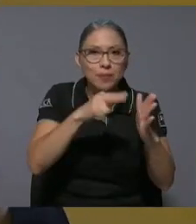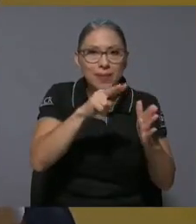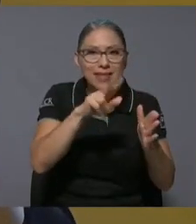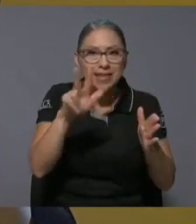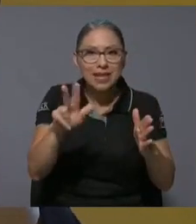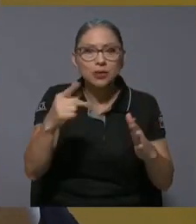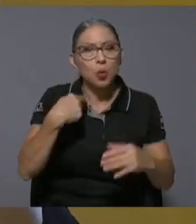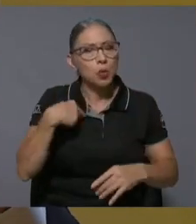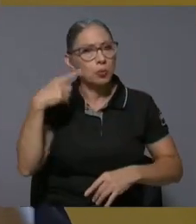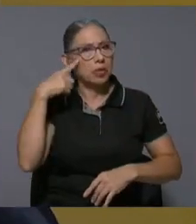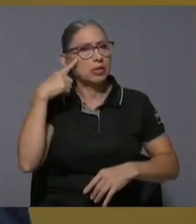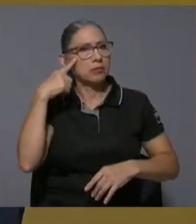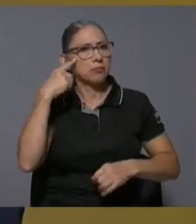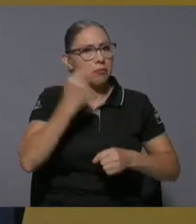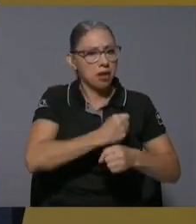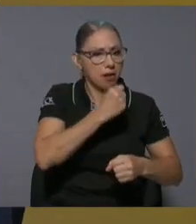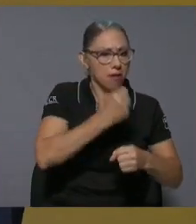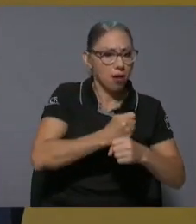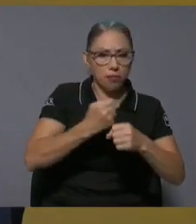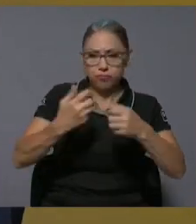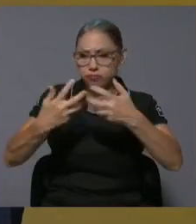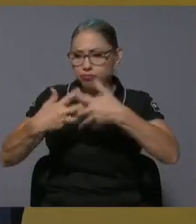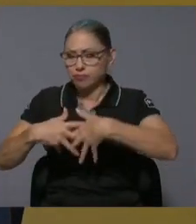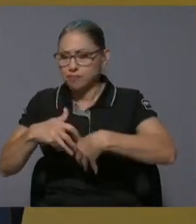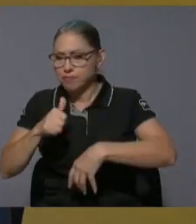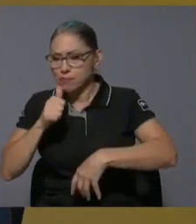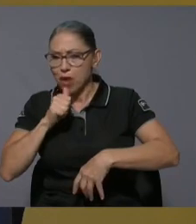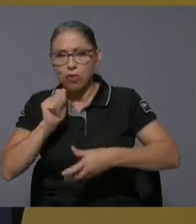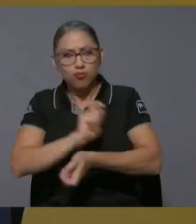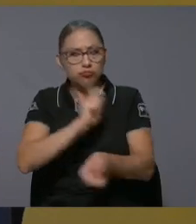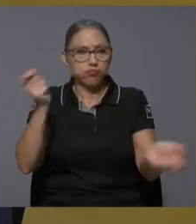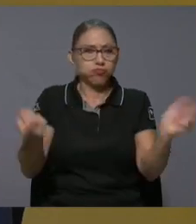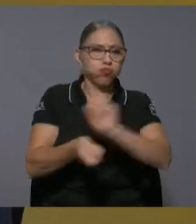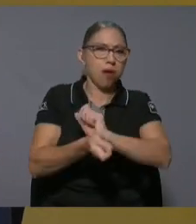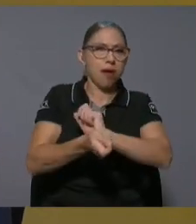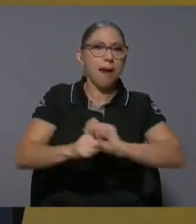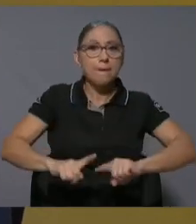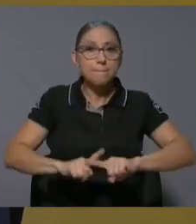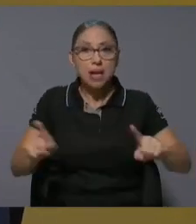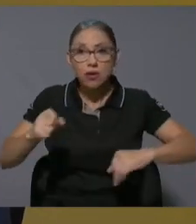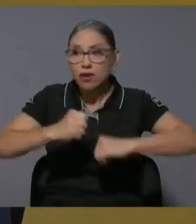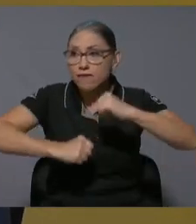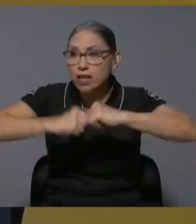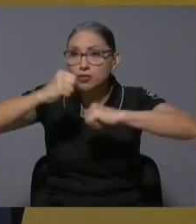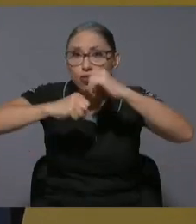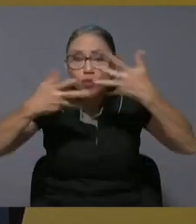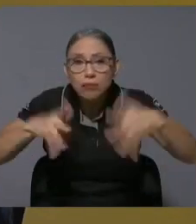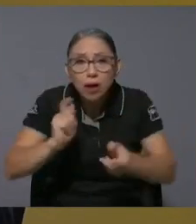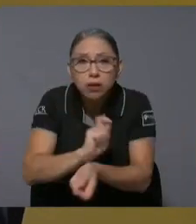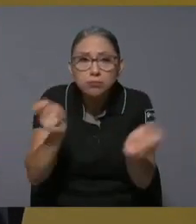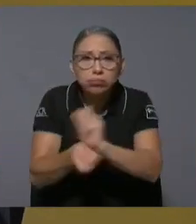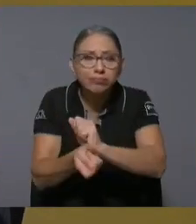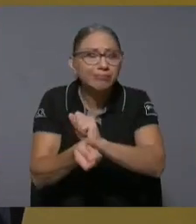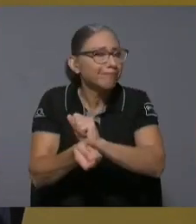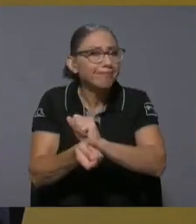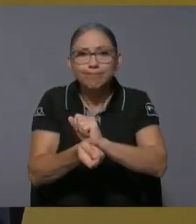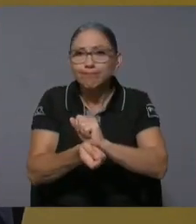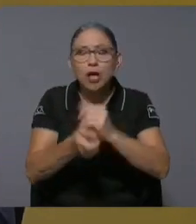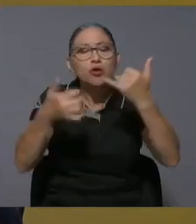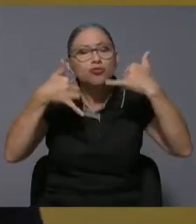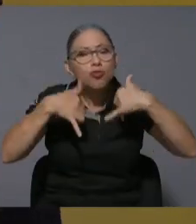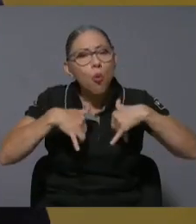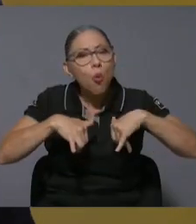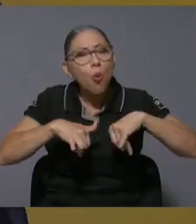productivo es notorio en nuestra infraestructura no necesariamente en nuestra infraestructura todavía tenemos esa visión